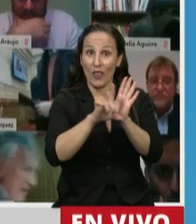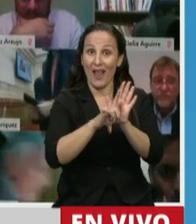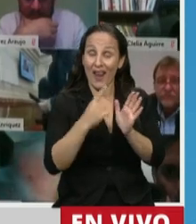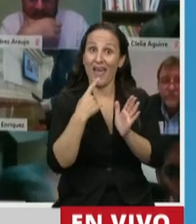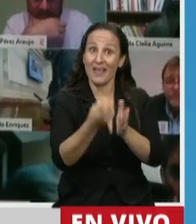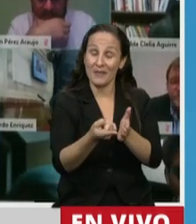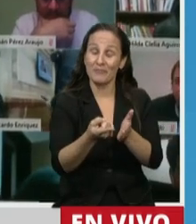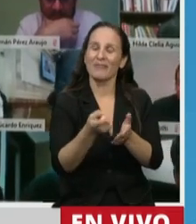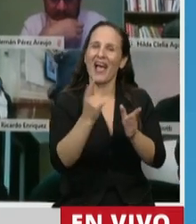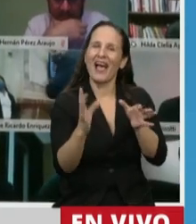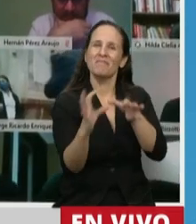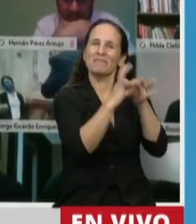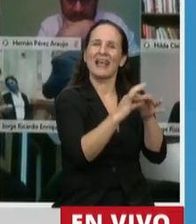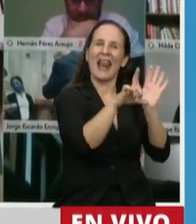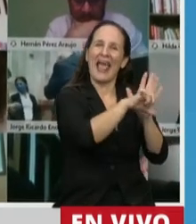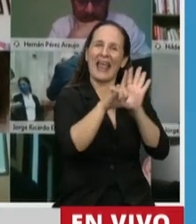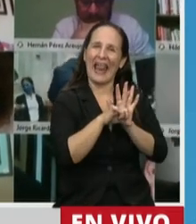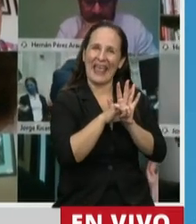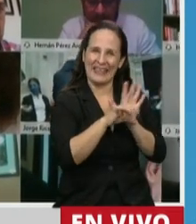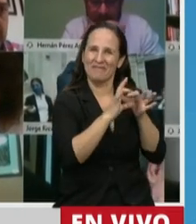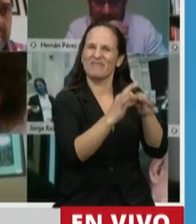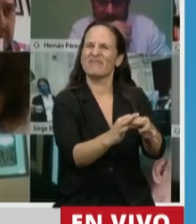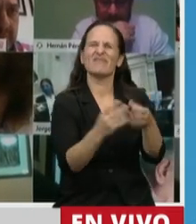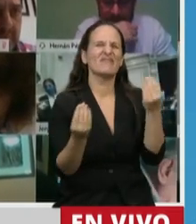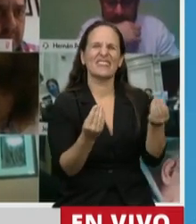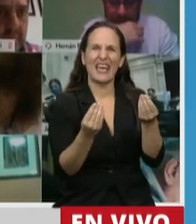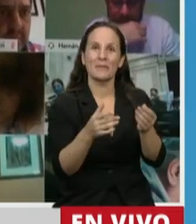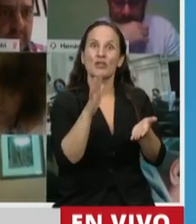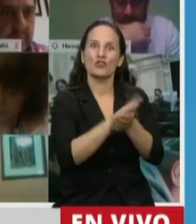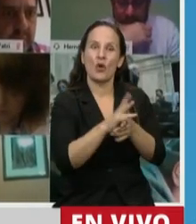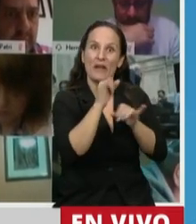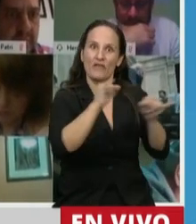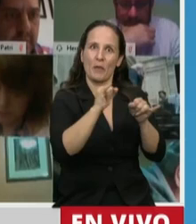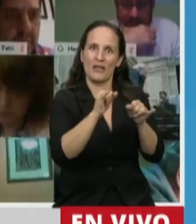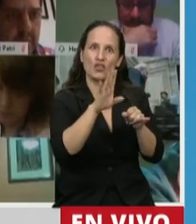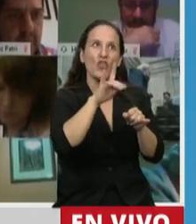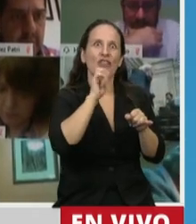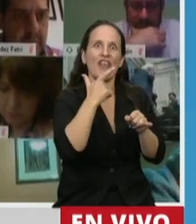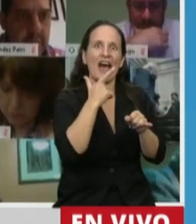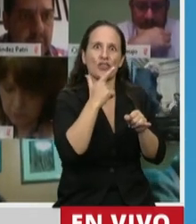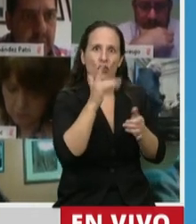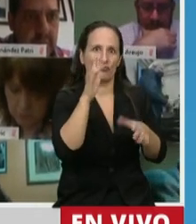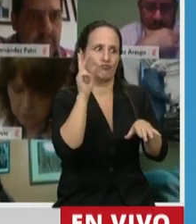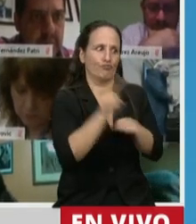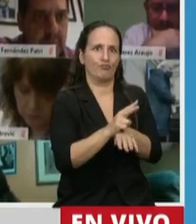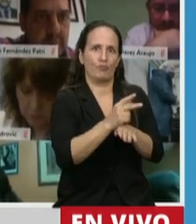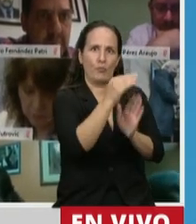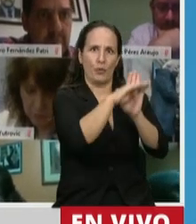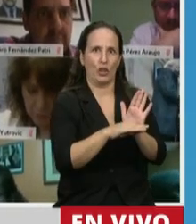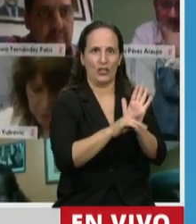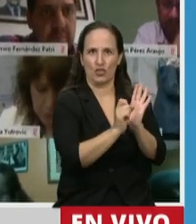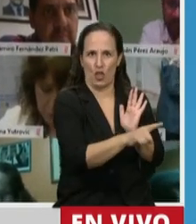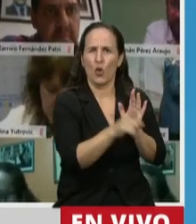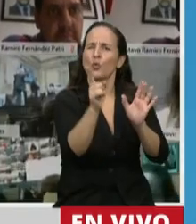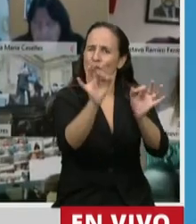dos leyes previas que hacen al tema. Una tiene que ver con la protección de los datos. Ustedes saben que muchos de los datos en la